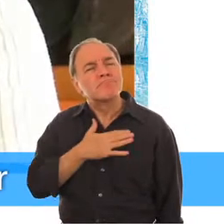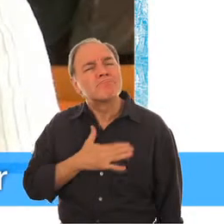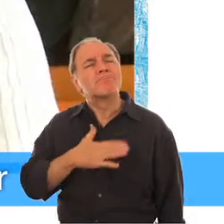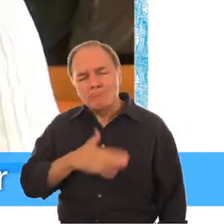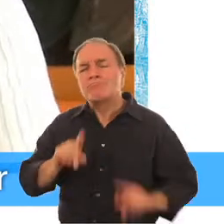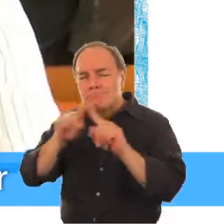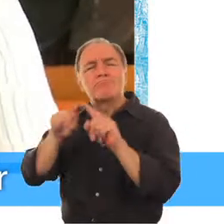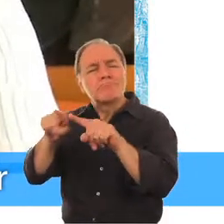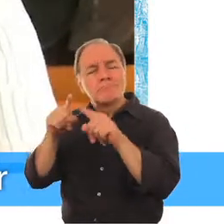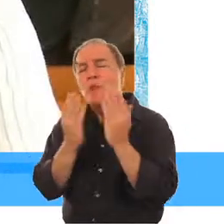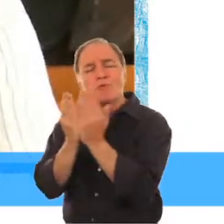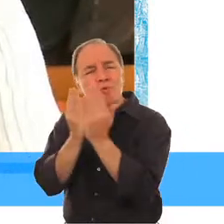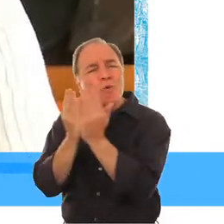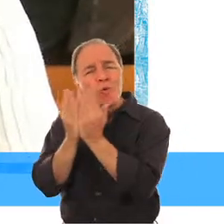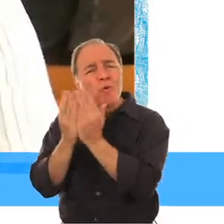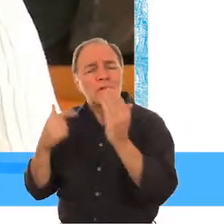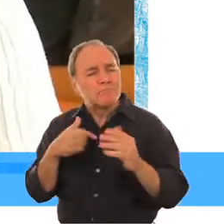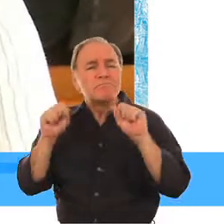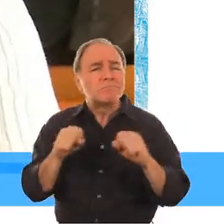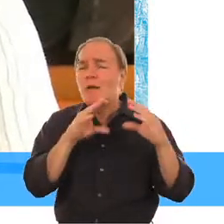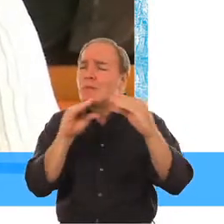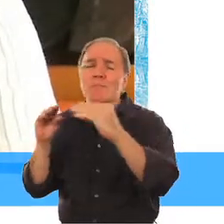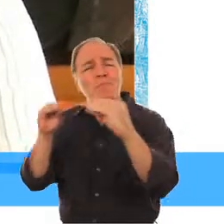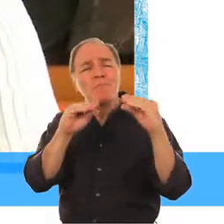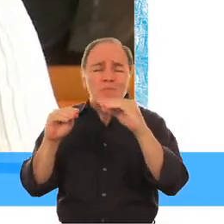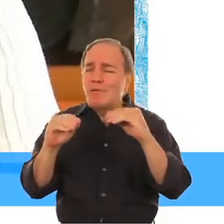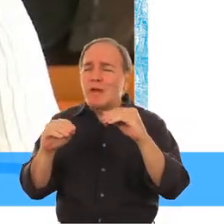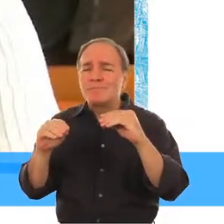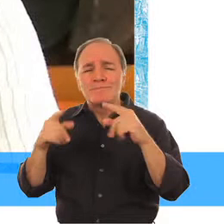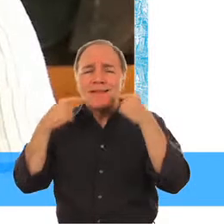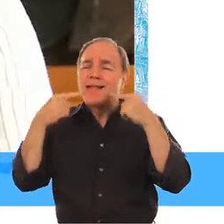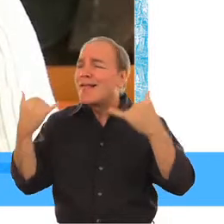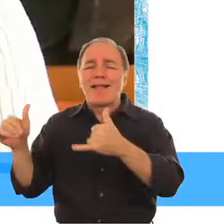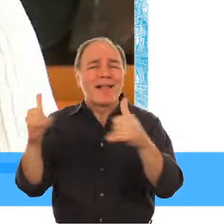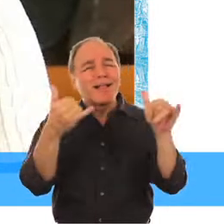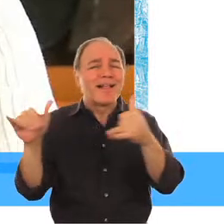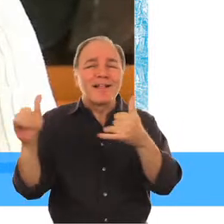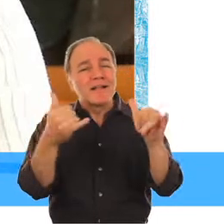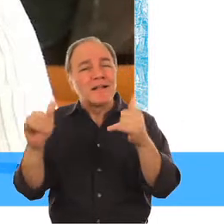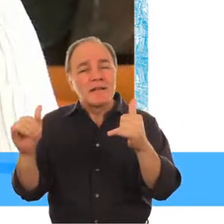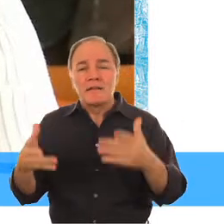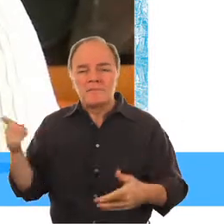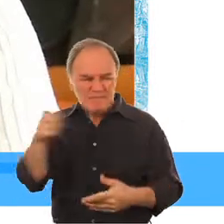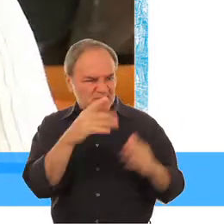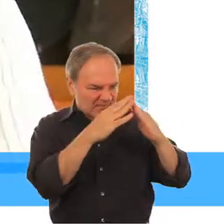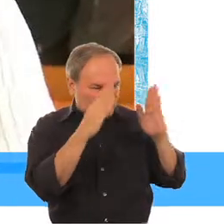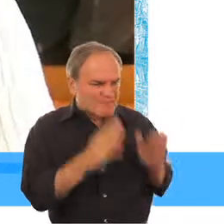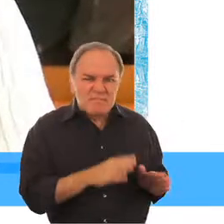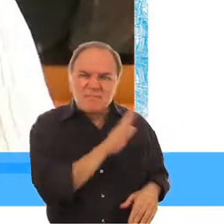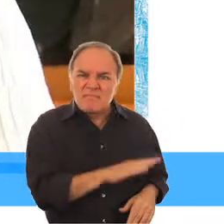Me gusta ir a la escuela porque puedo hablar con otros niños Bromear con ellos Divertirnos juntos En casa es aburrido